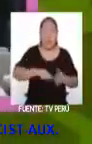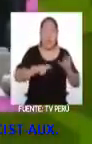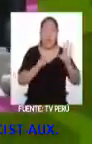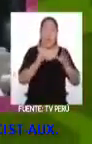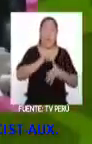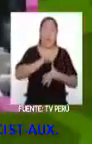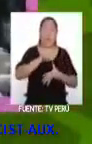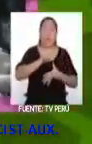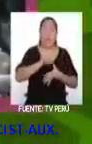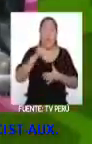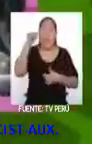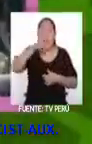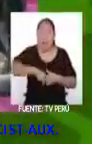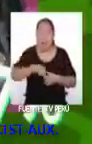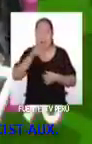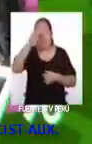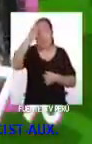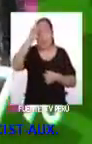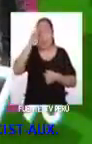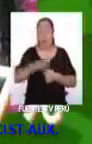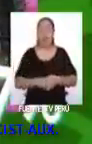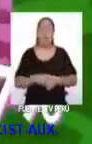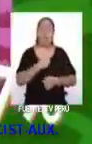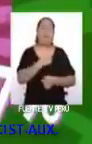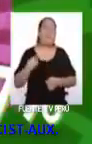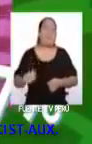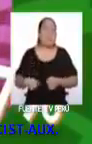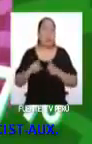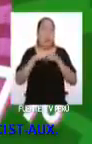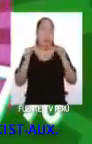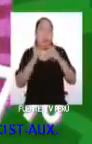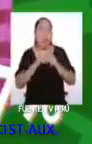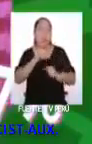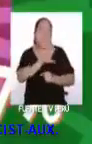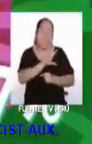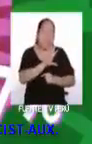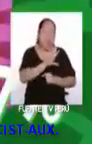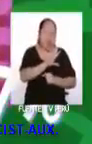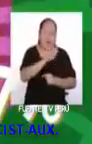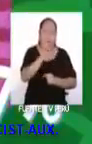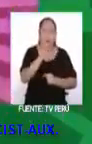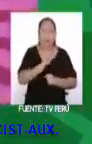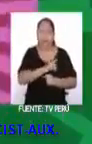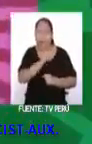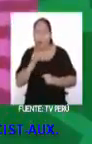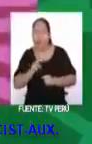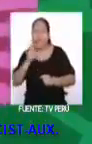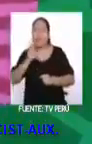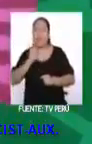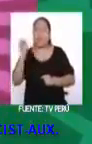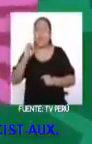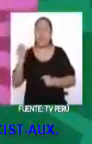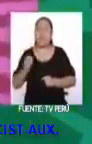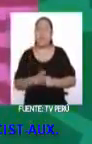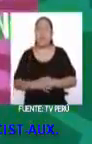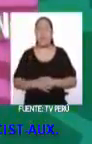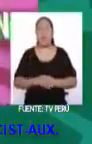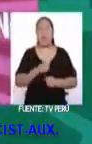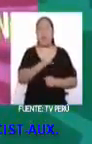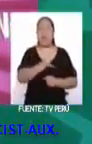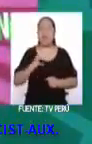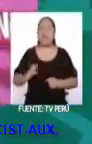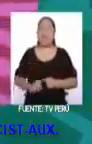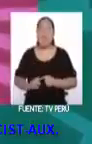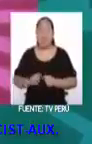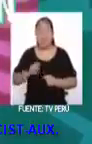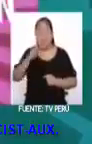principalmente chinos y japoneses, constituyen del 5% al 7% de la población total. A los chinos peruanos les dicen